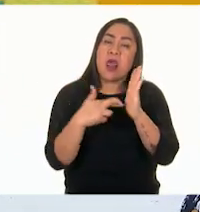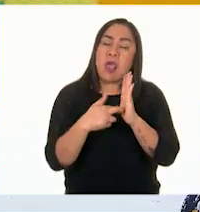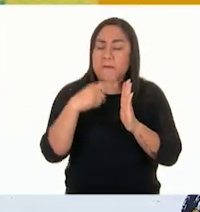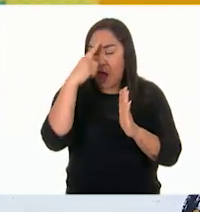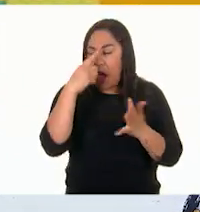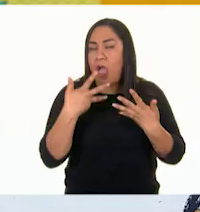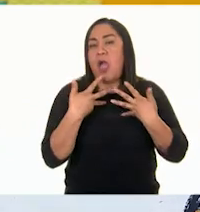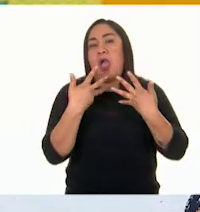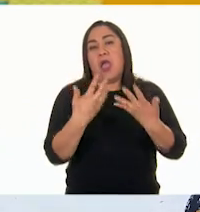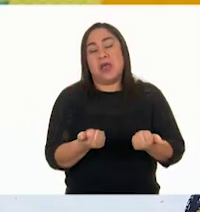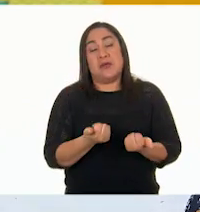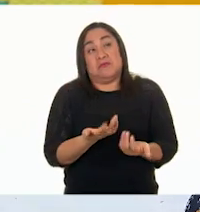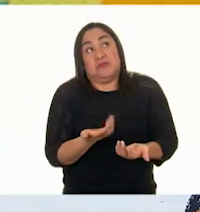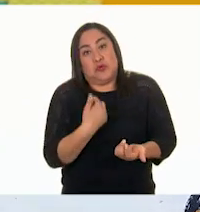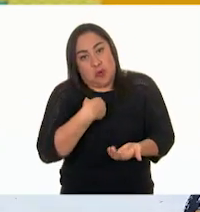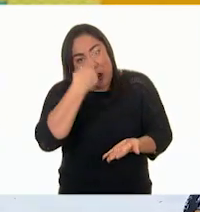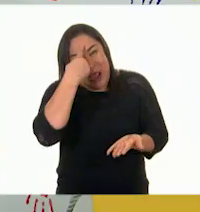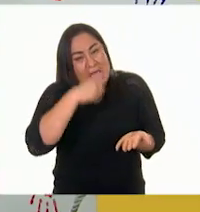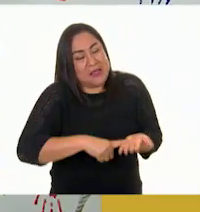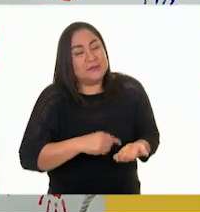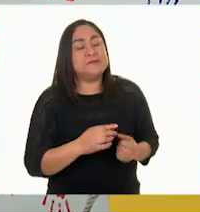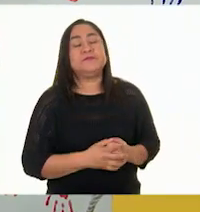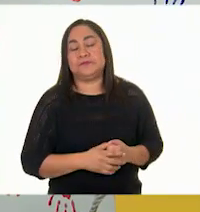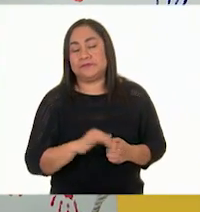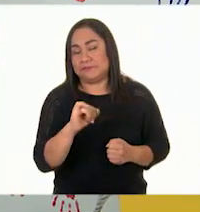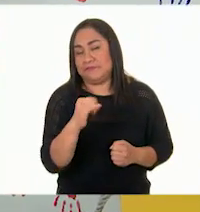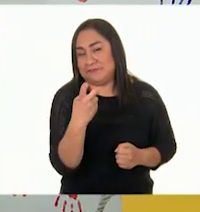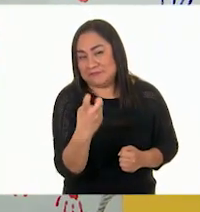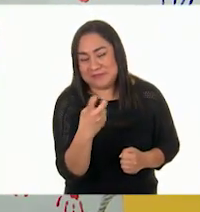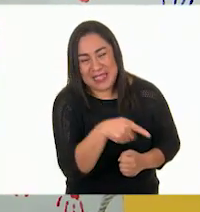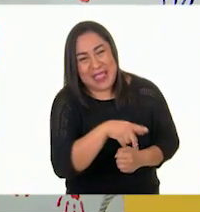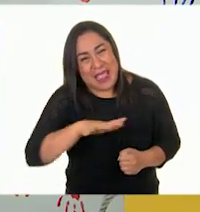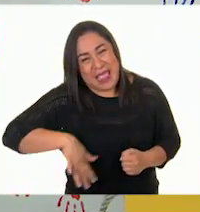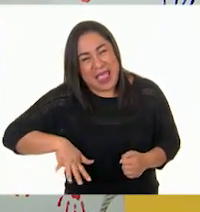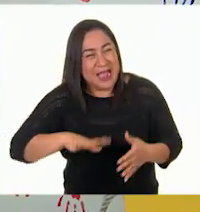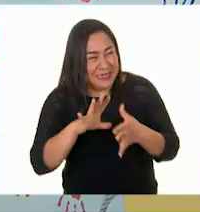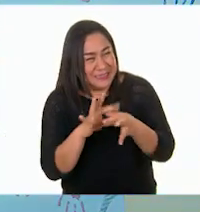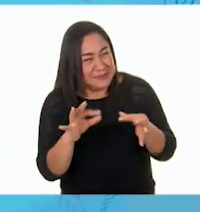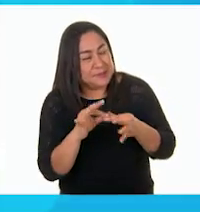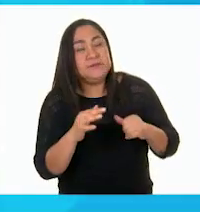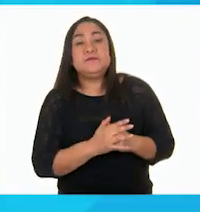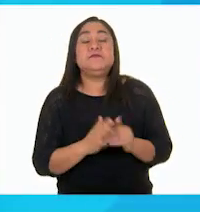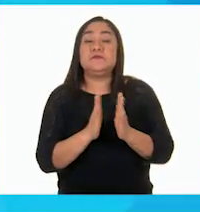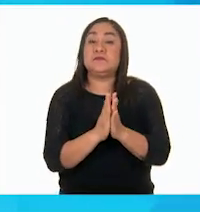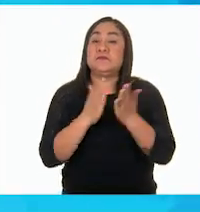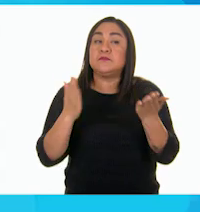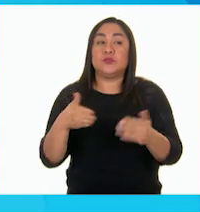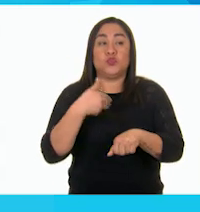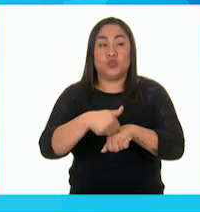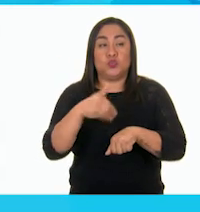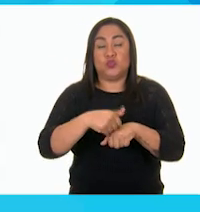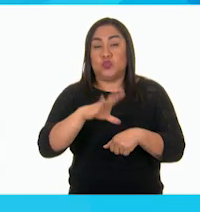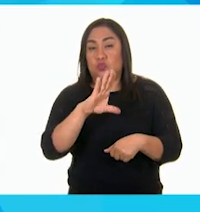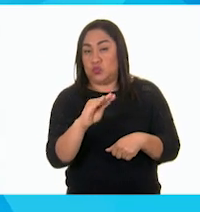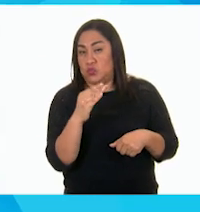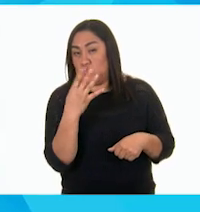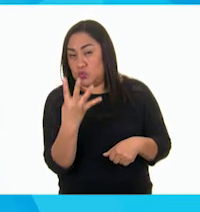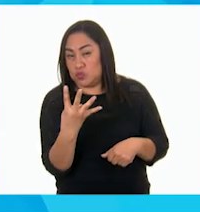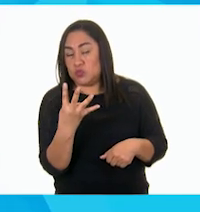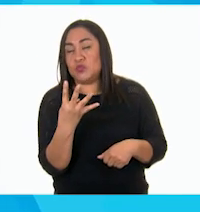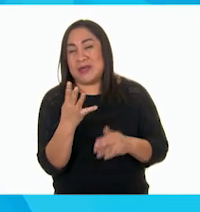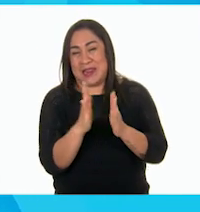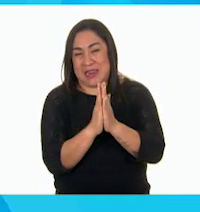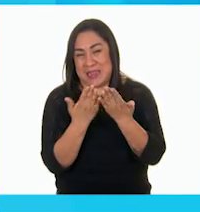mejor, eso creo. Así es, justo como lo acabas de mencionar. En la página número 94 de nuestro libro de